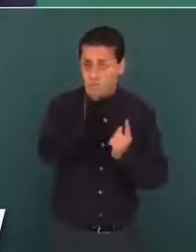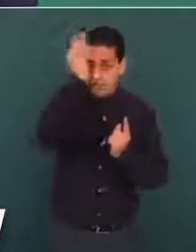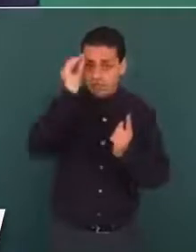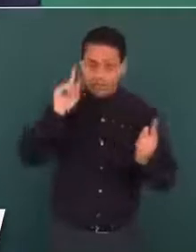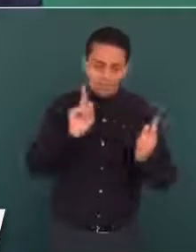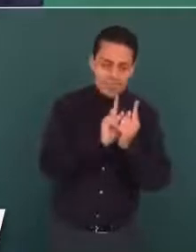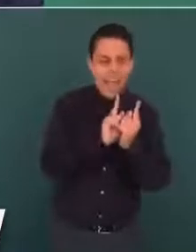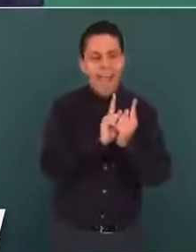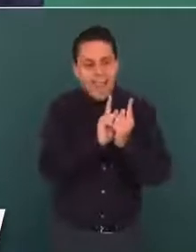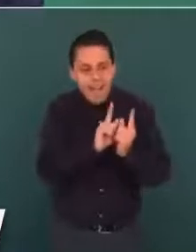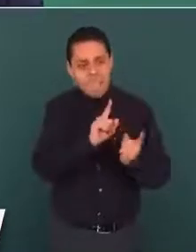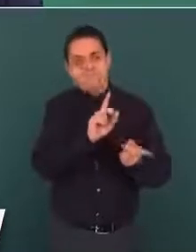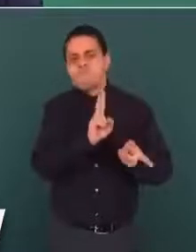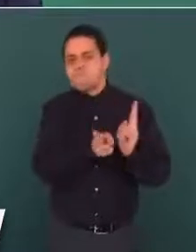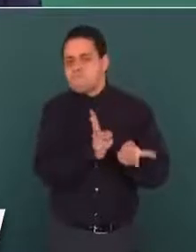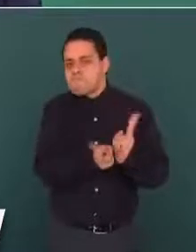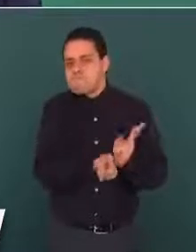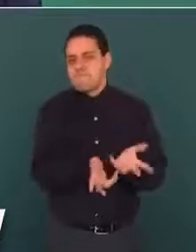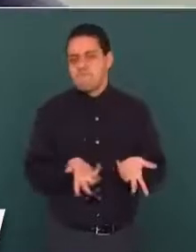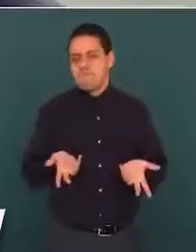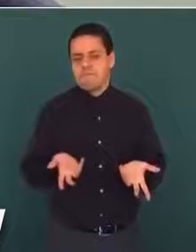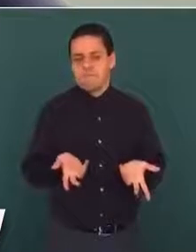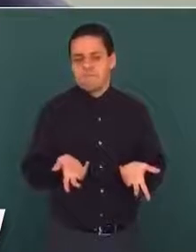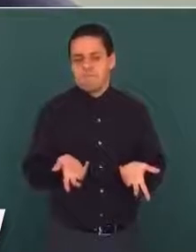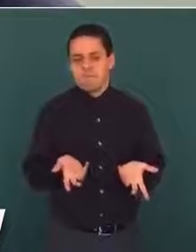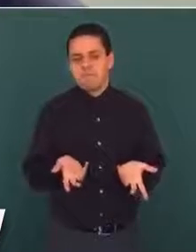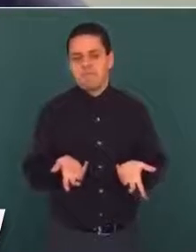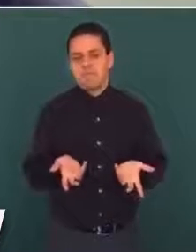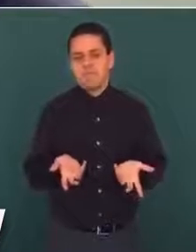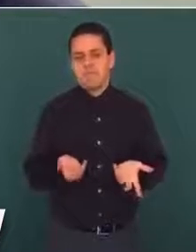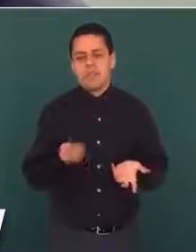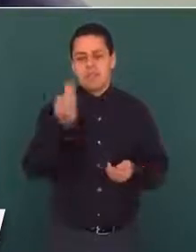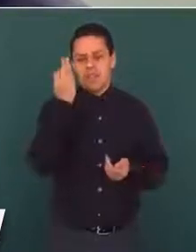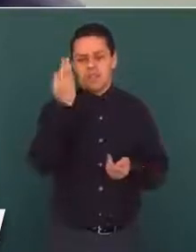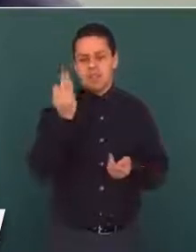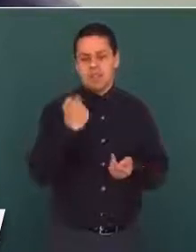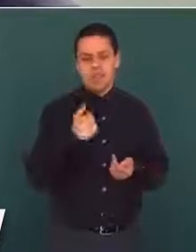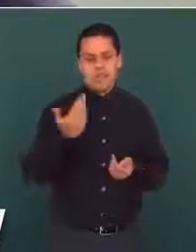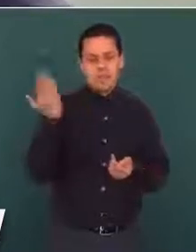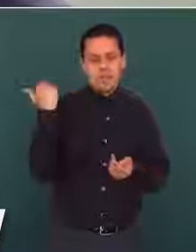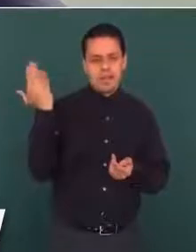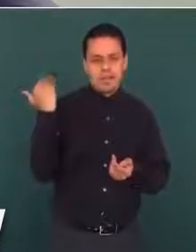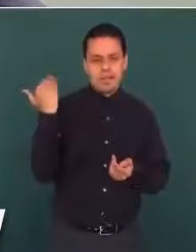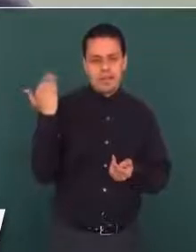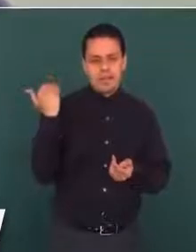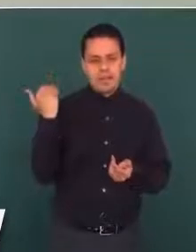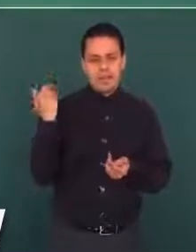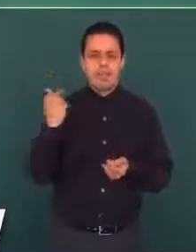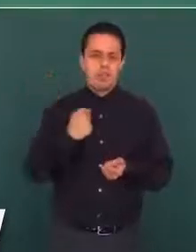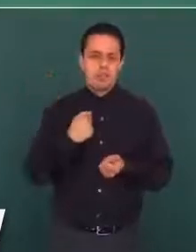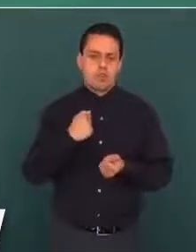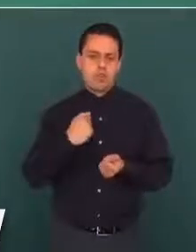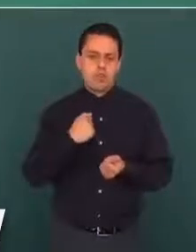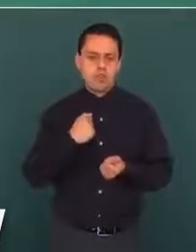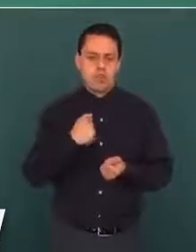el tiempo que fui opositor,